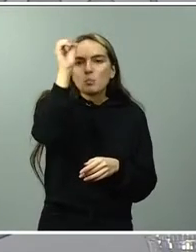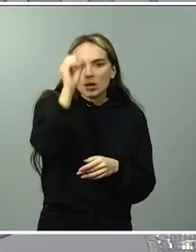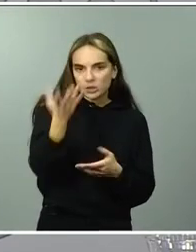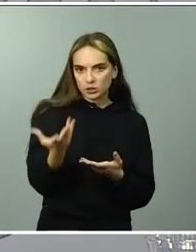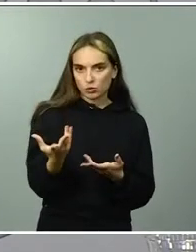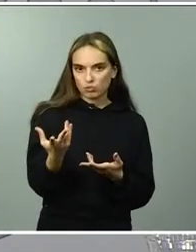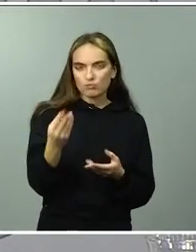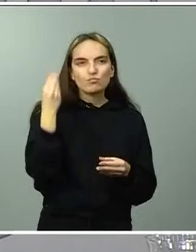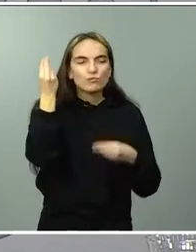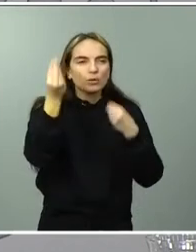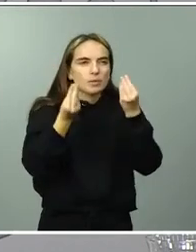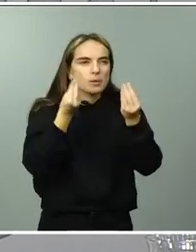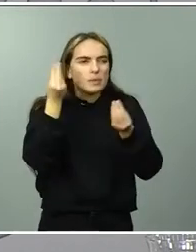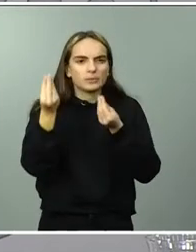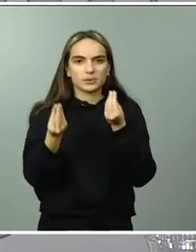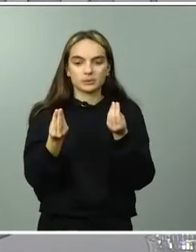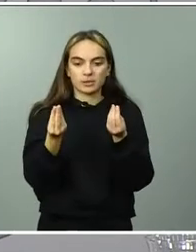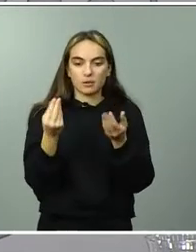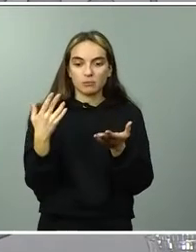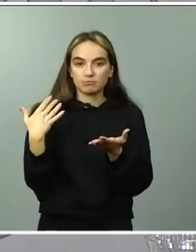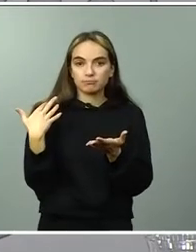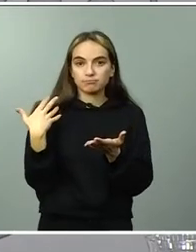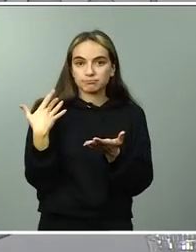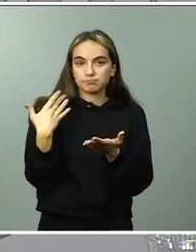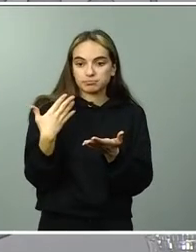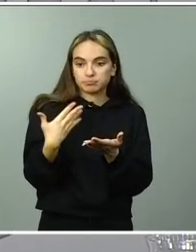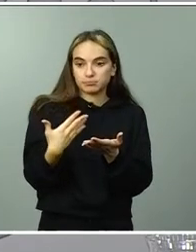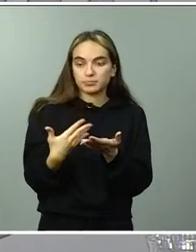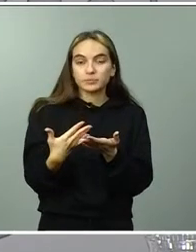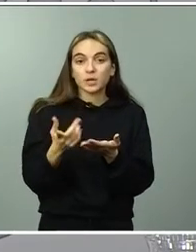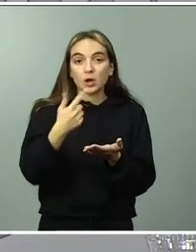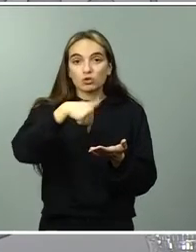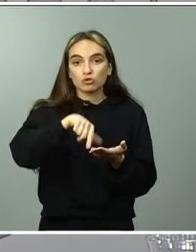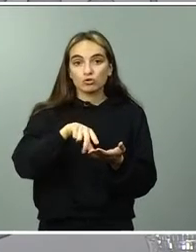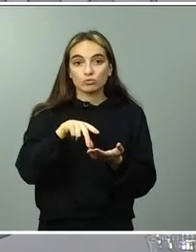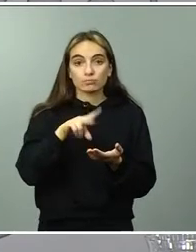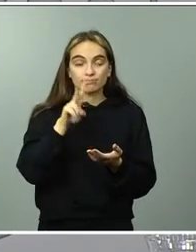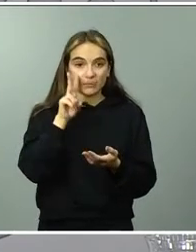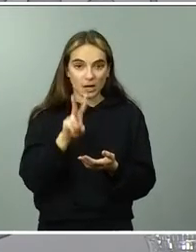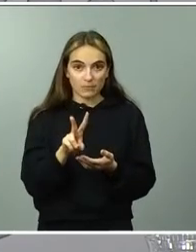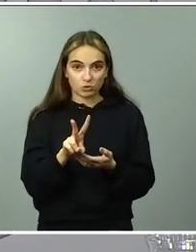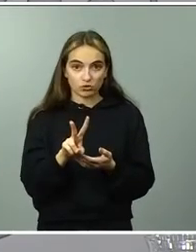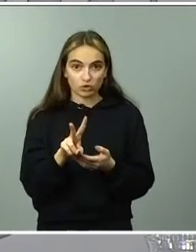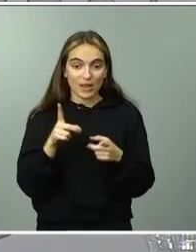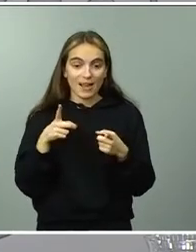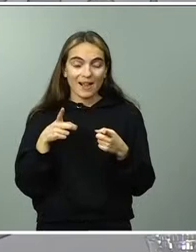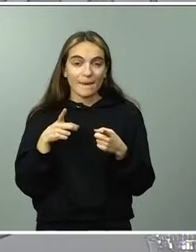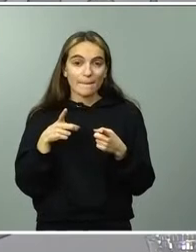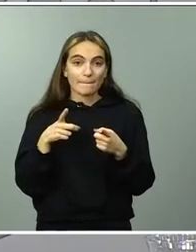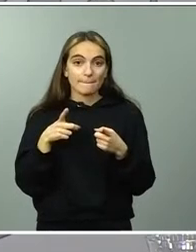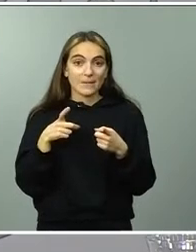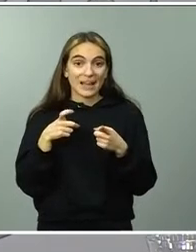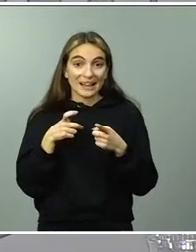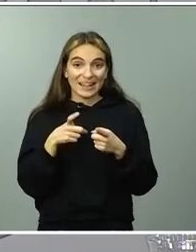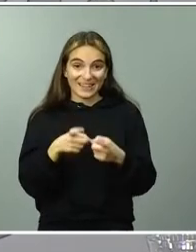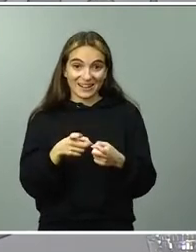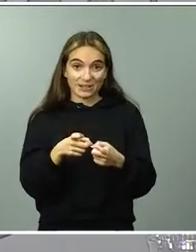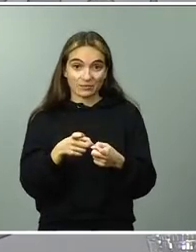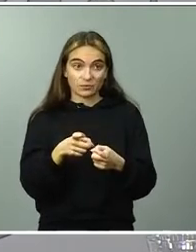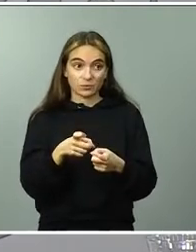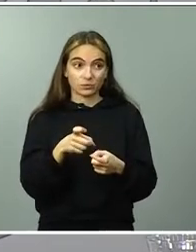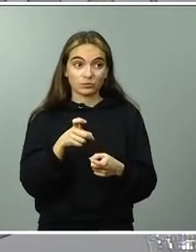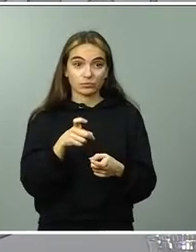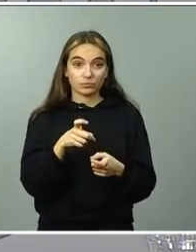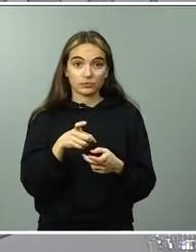veíamos cómo se conmemoraba el primer aniversario de la marcha o del momento en que echaron a Casado